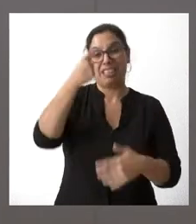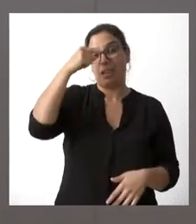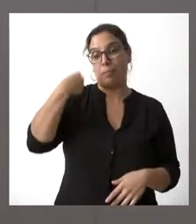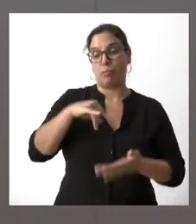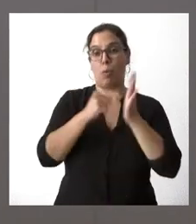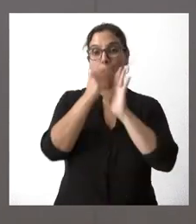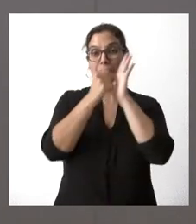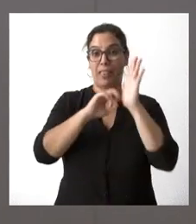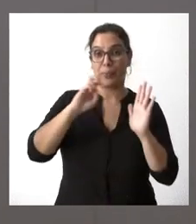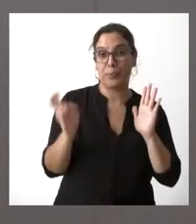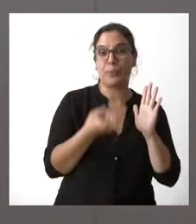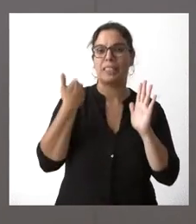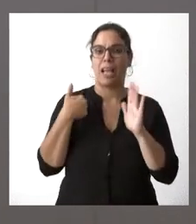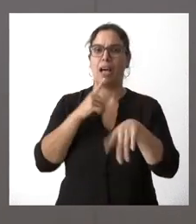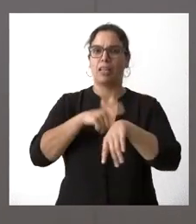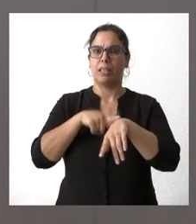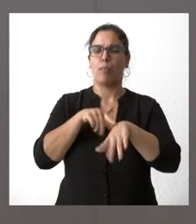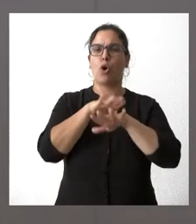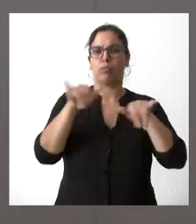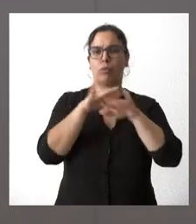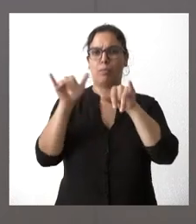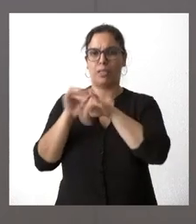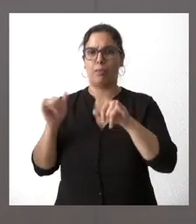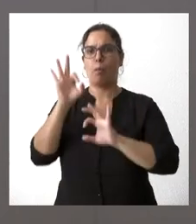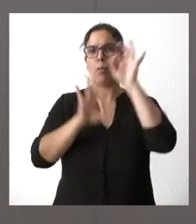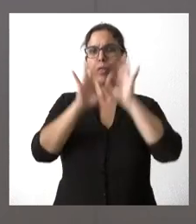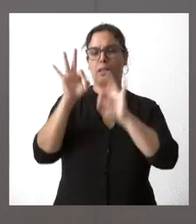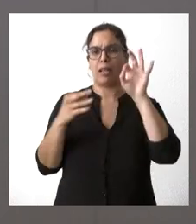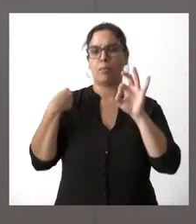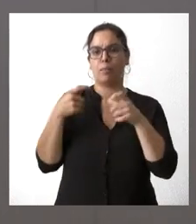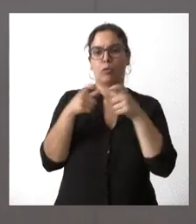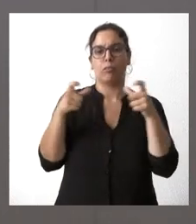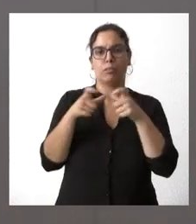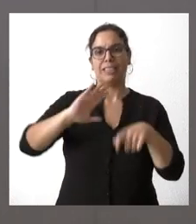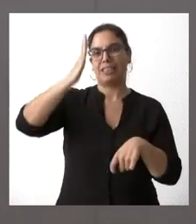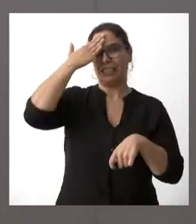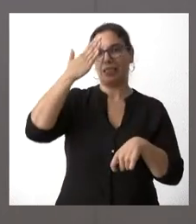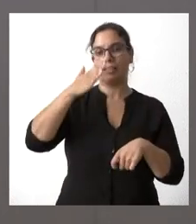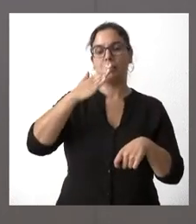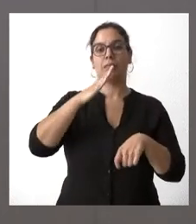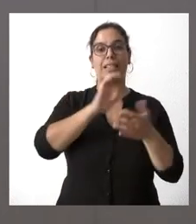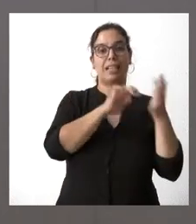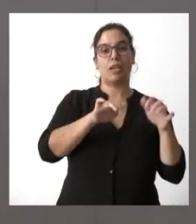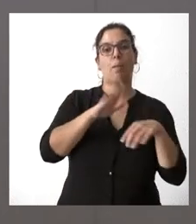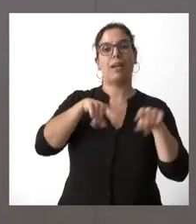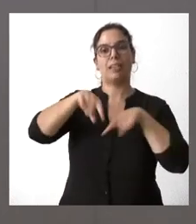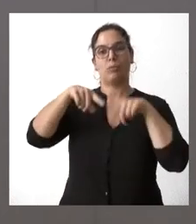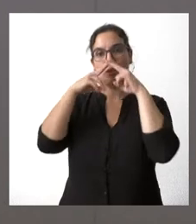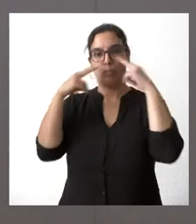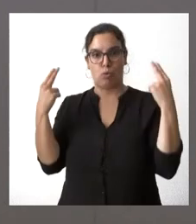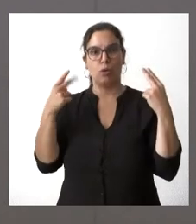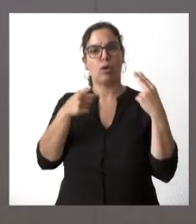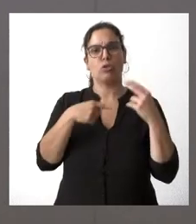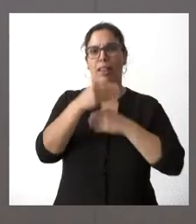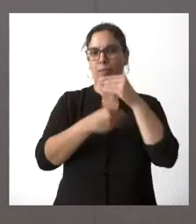de medidas llevamos ya un tiempo bonificando con un porcentaje los abonos de titularidad de Castilla y León en el transporte público. Esto lo vamos